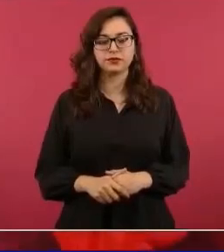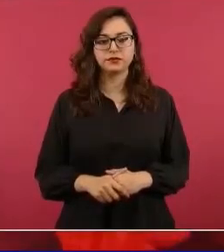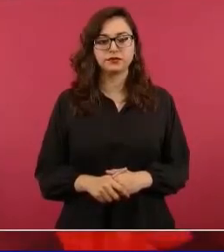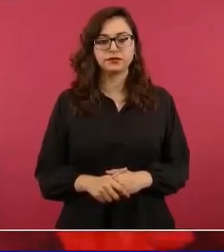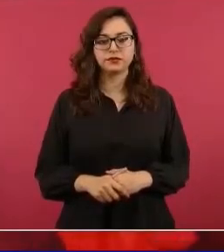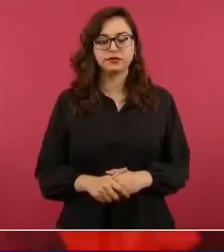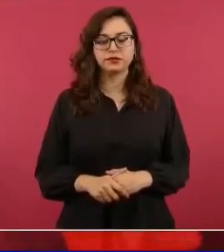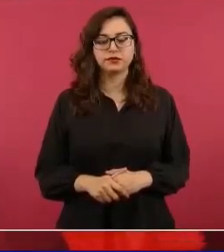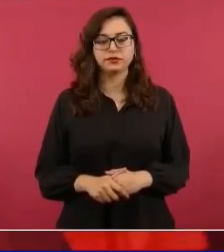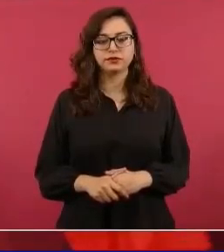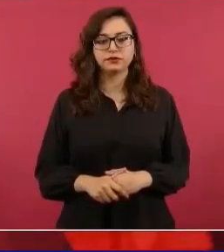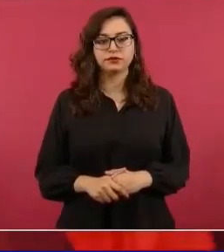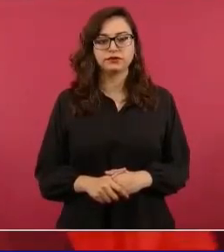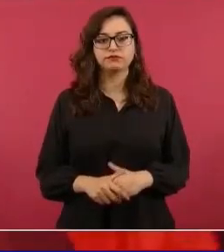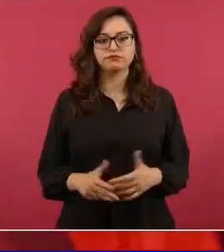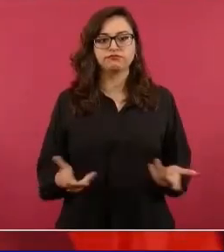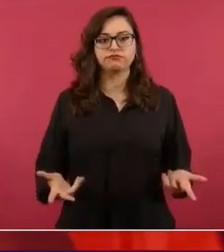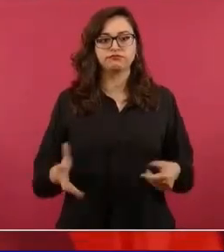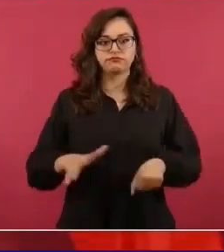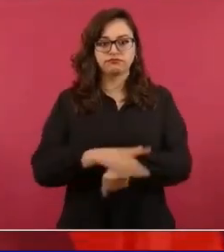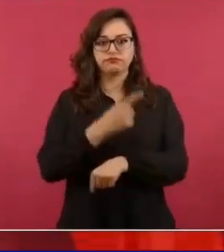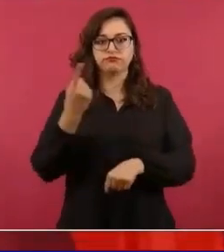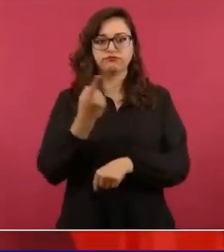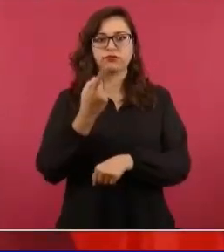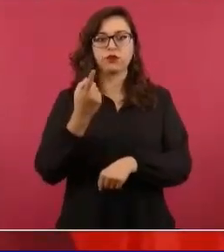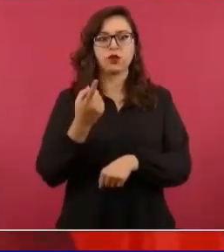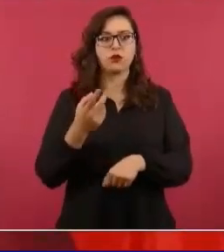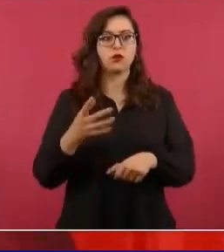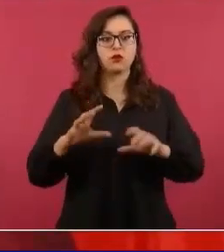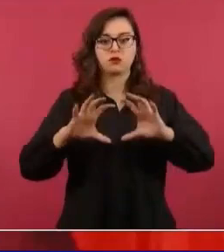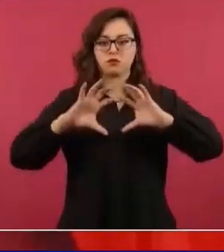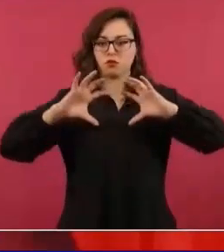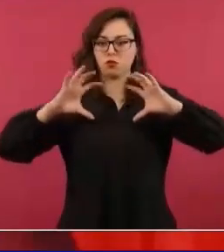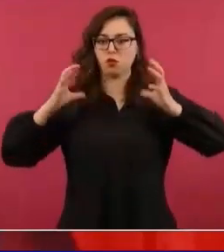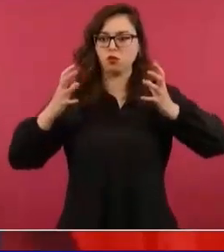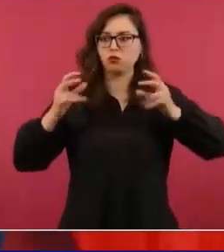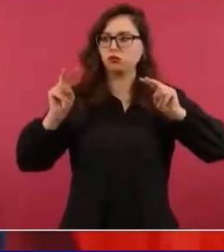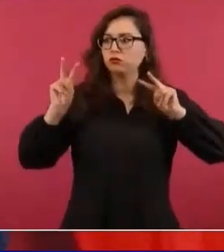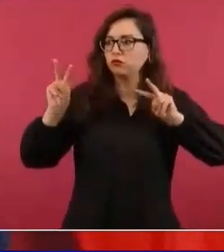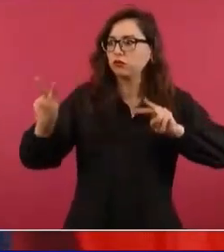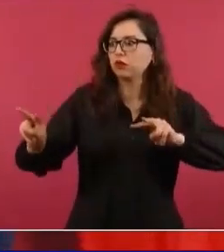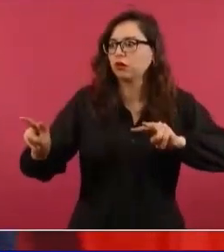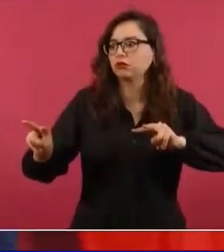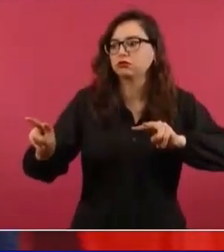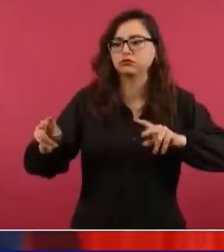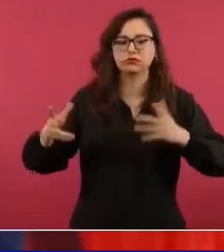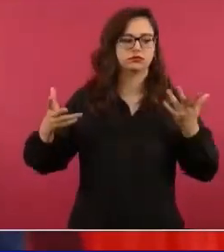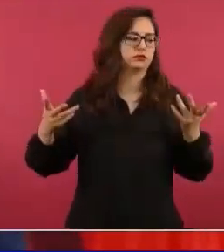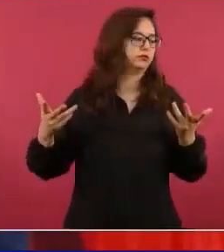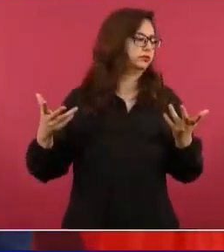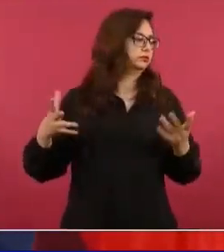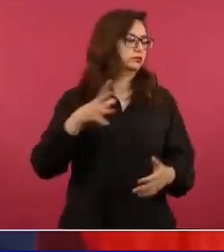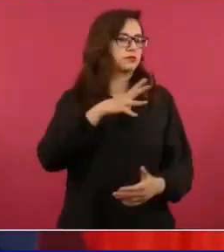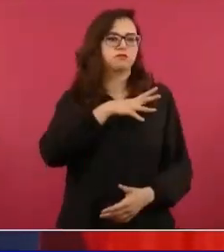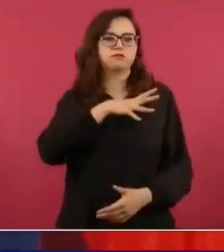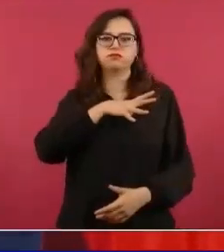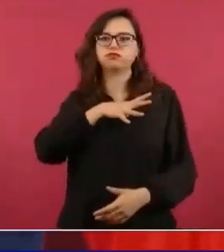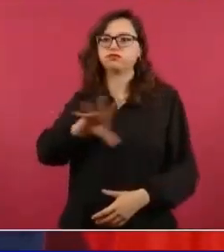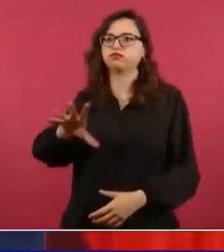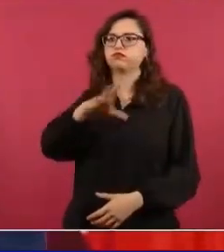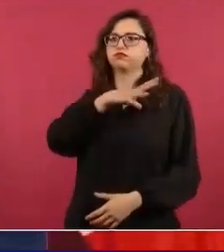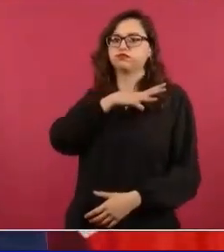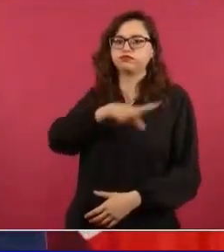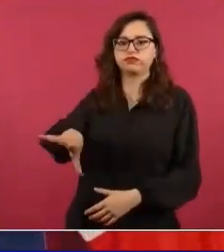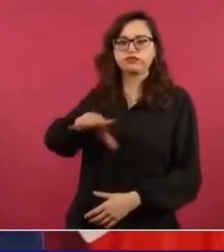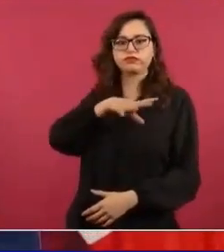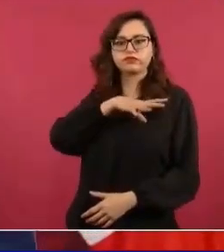todos los políticos, algunos no